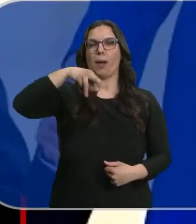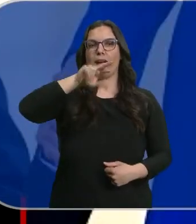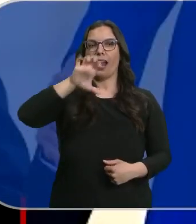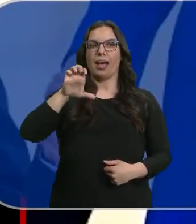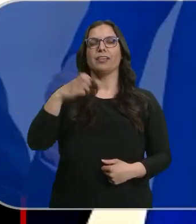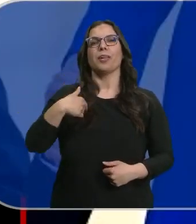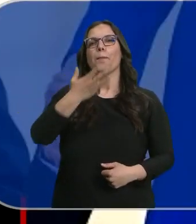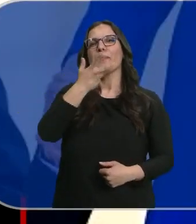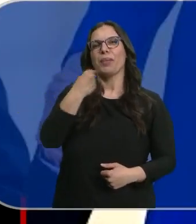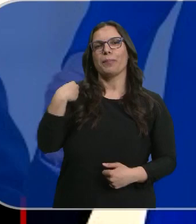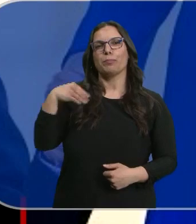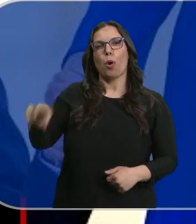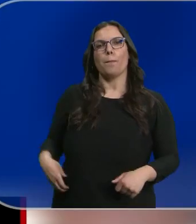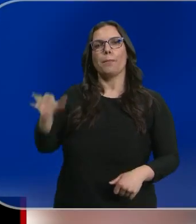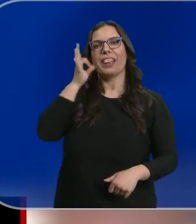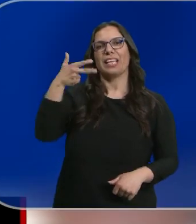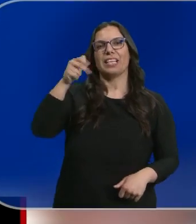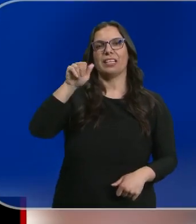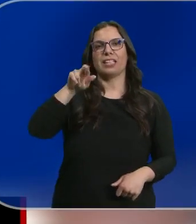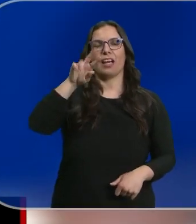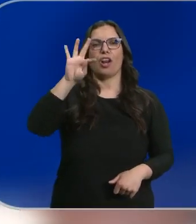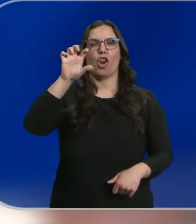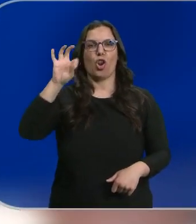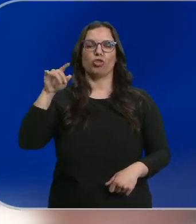la princesa Charlotte de Gales. Visitaremos la fábrica.